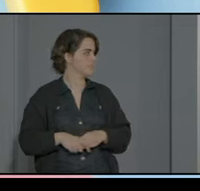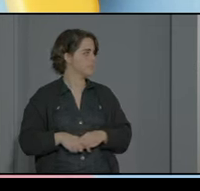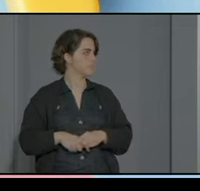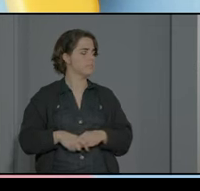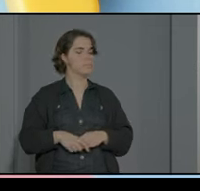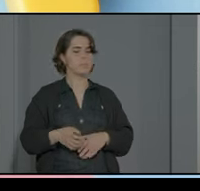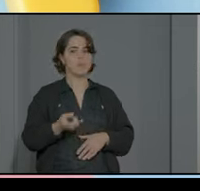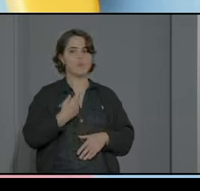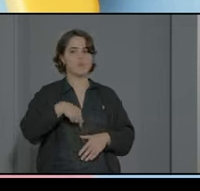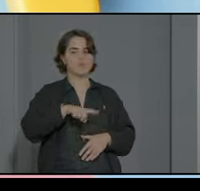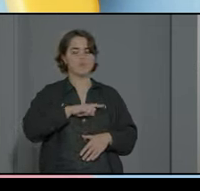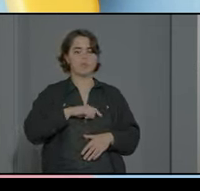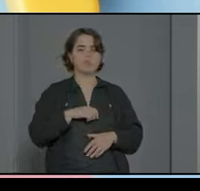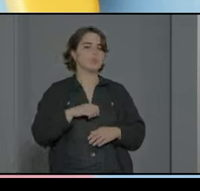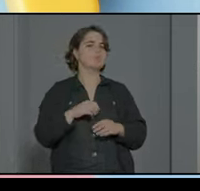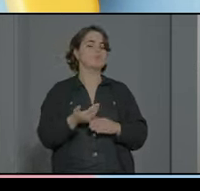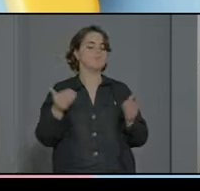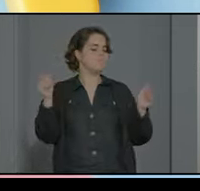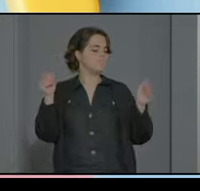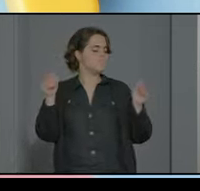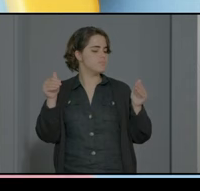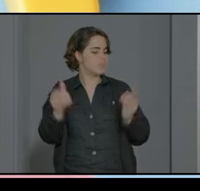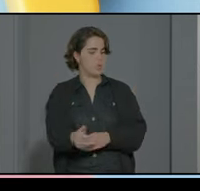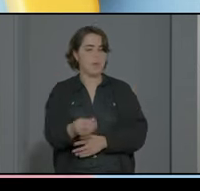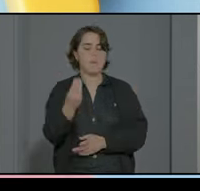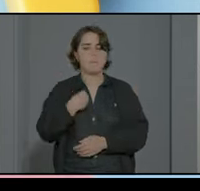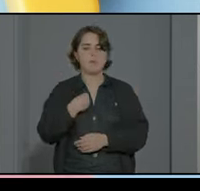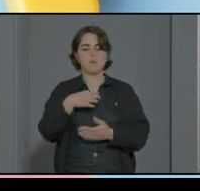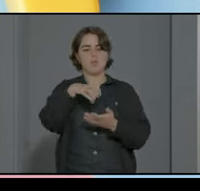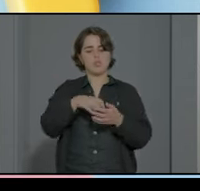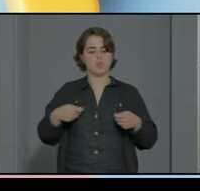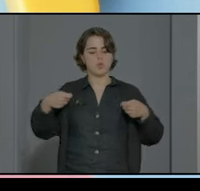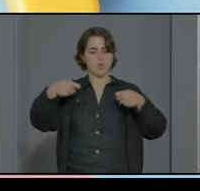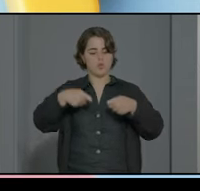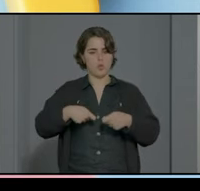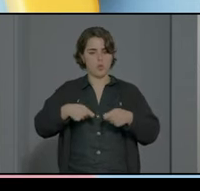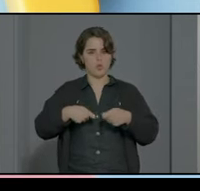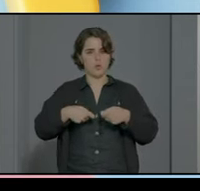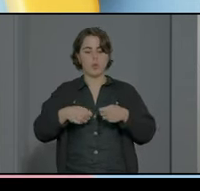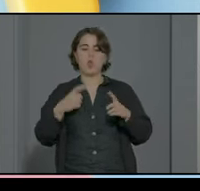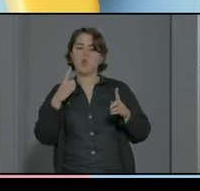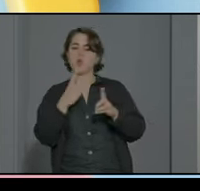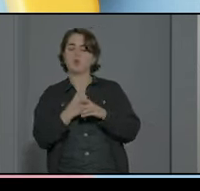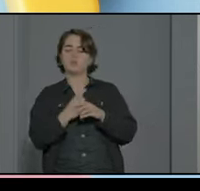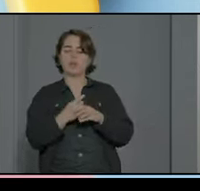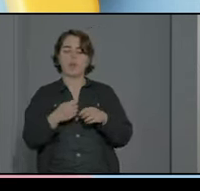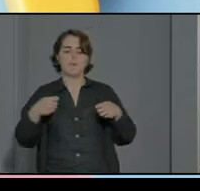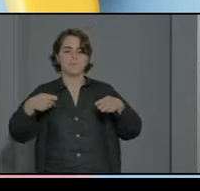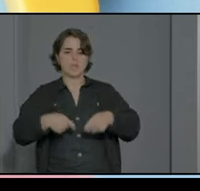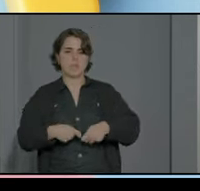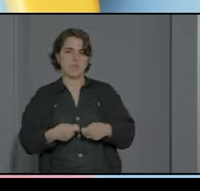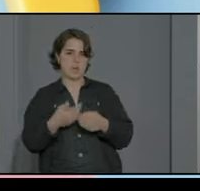queríamos incidir un poco al haber hablado de centro concertado y centro versus centro concertado ¿no?